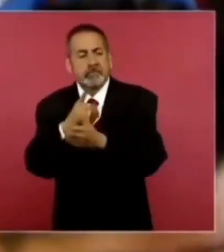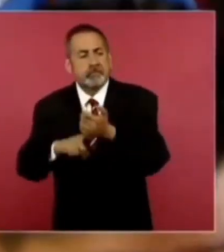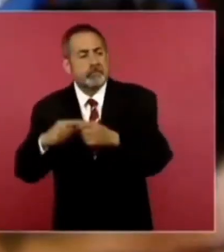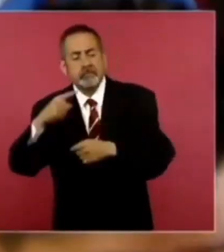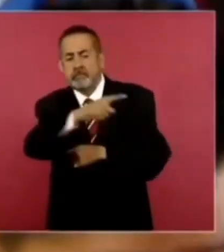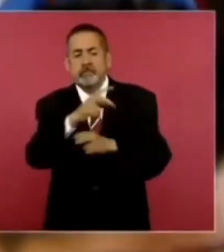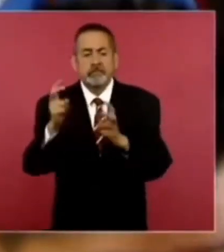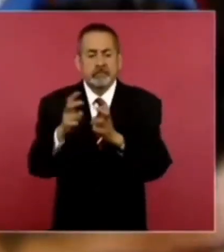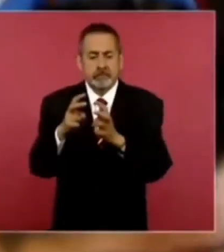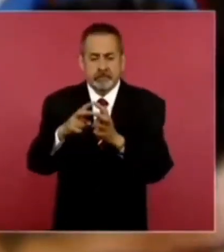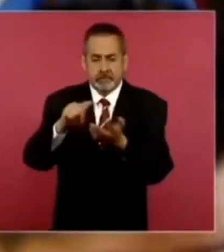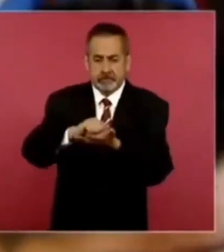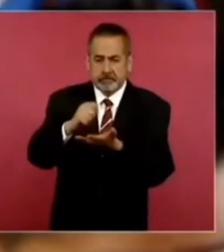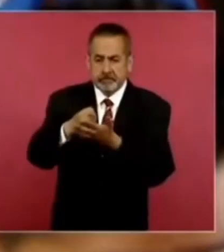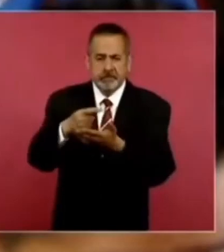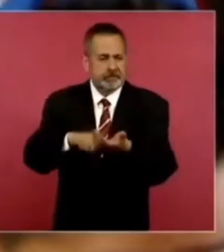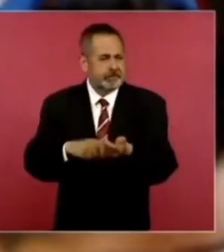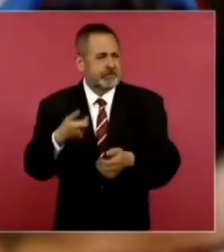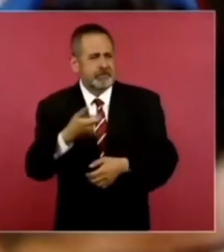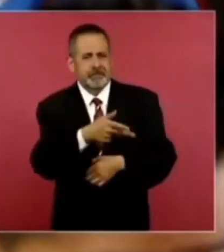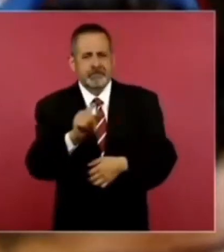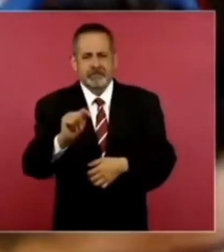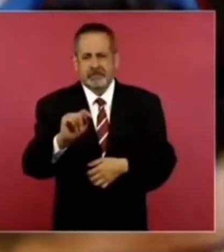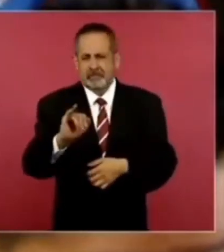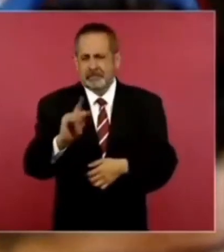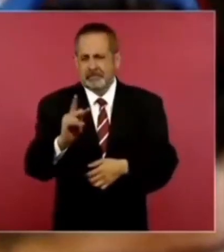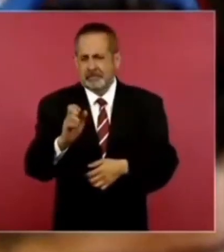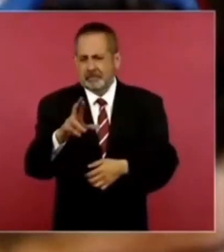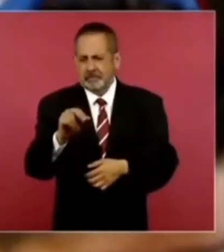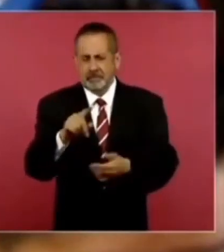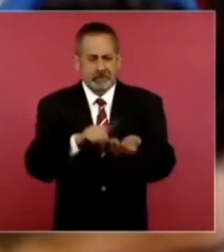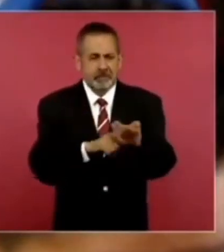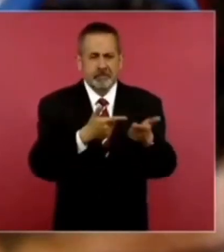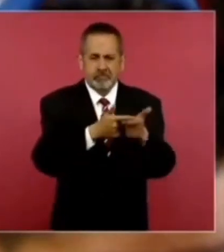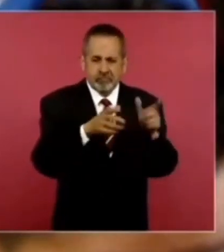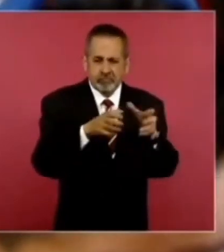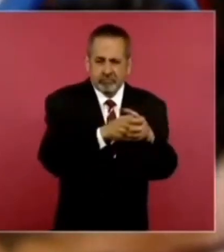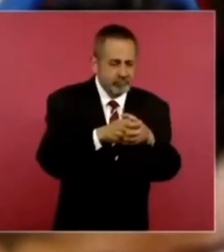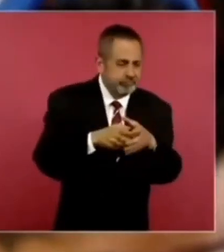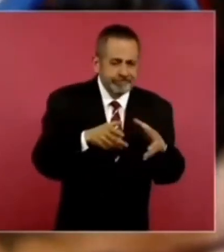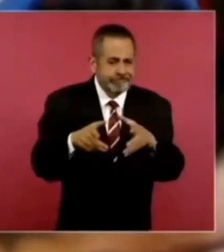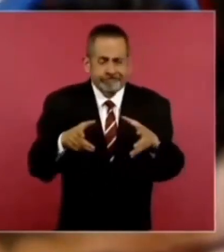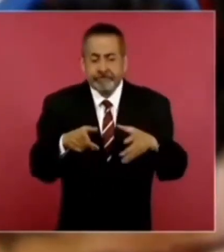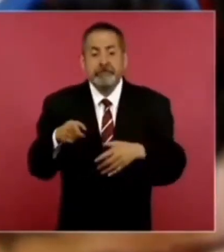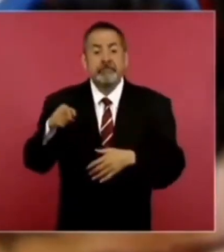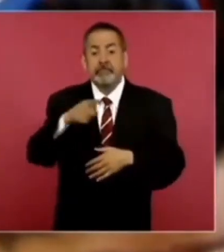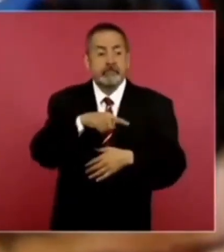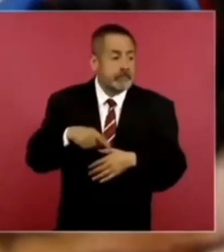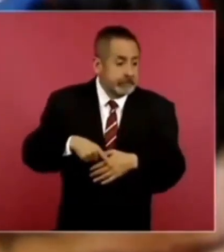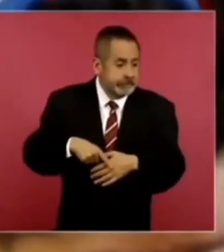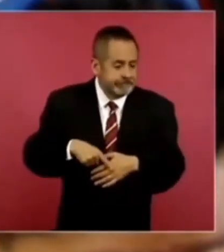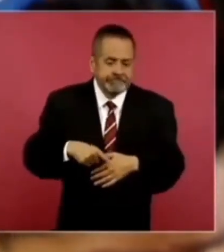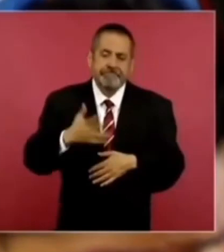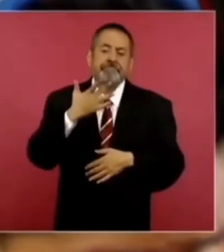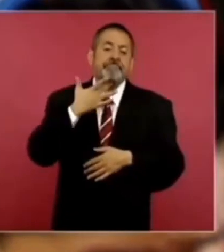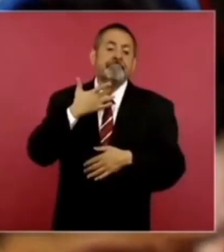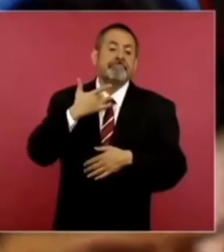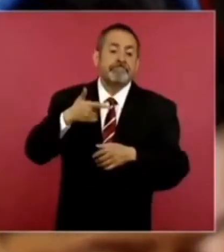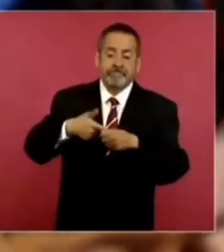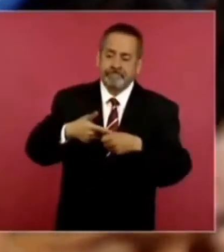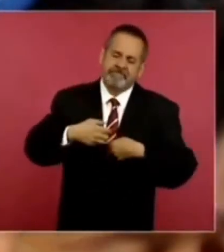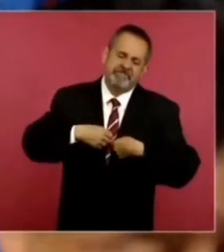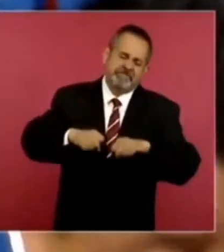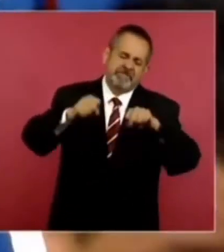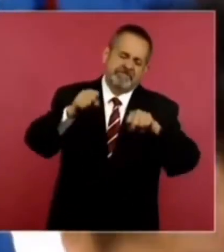Tamaulipas con los piperos, quienes por presiones de estas células tuvieron que tirar miles de litros de gasolina en